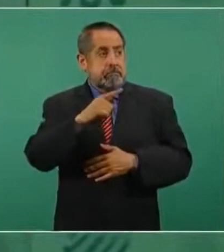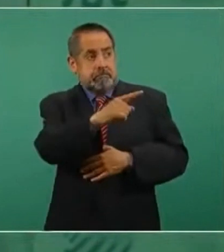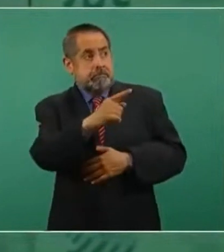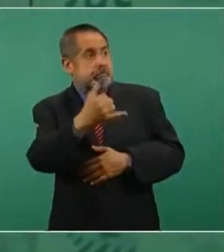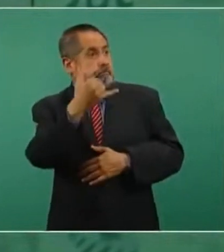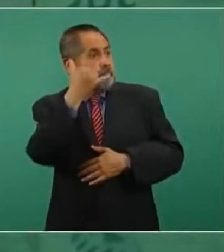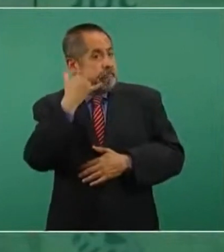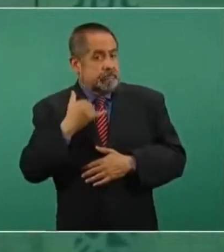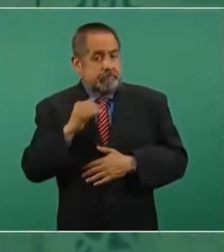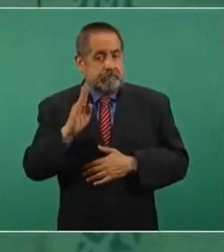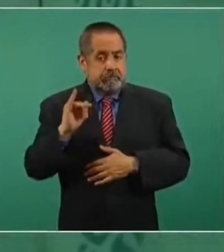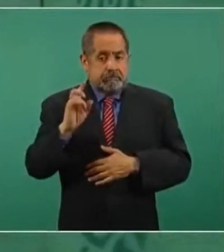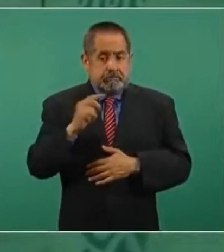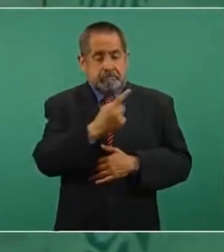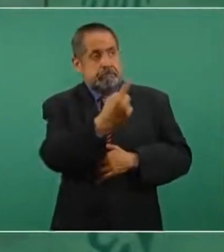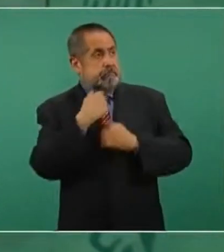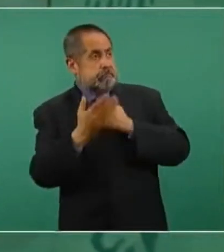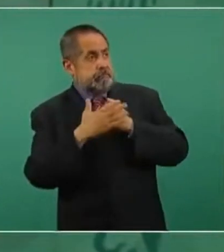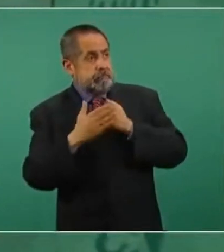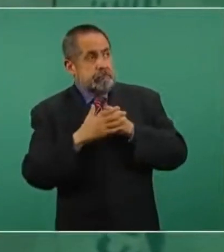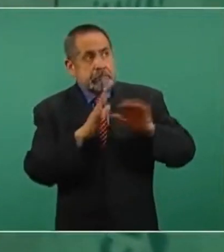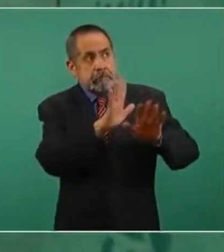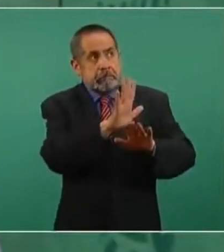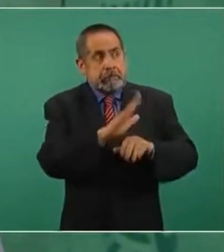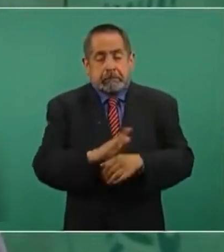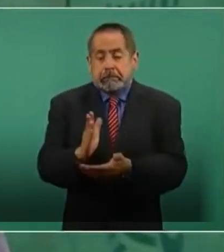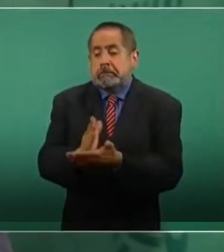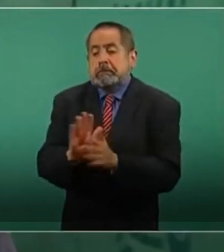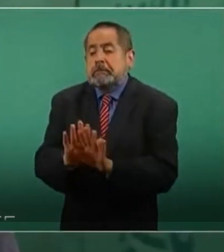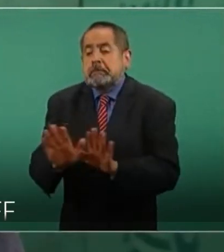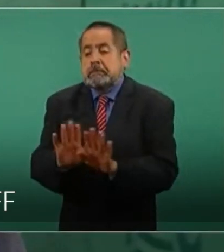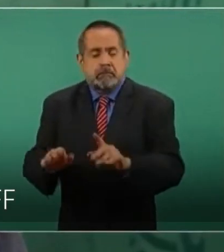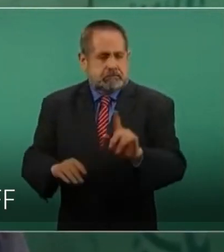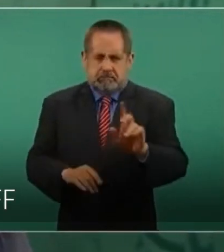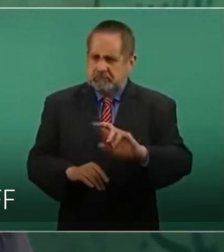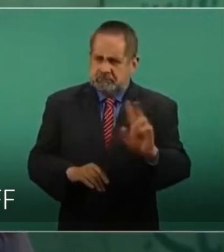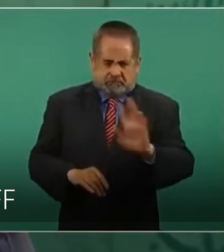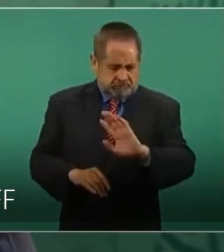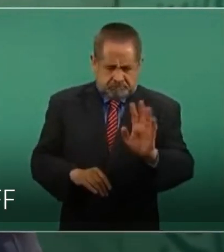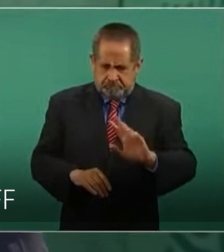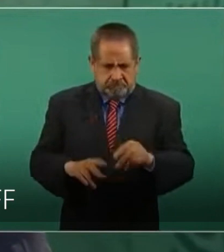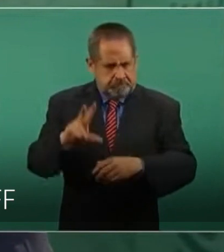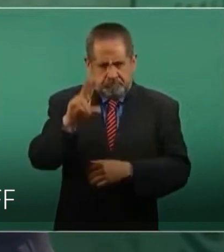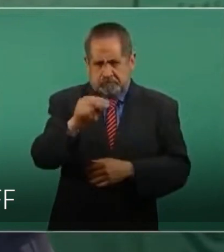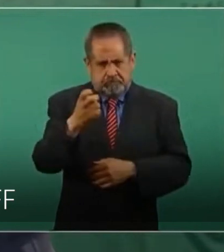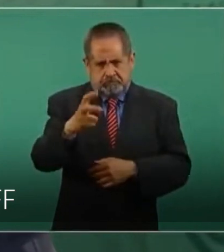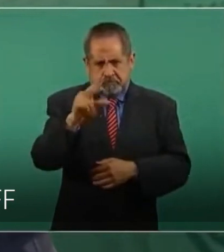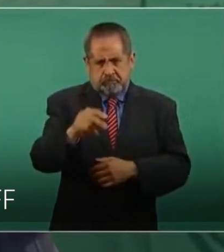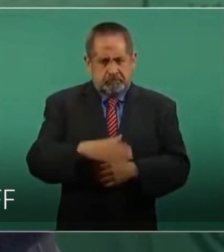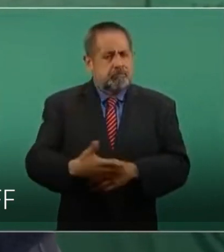de Estados Unidos. Pues no es así, porque el presidente de Estados Unidos